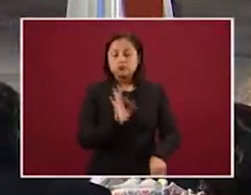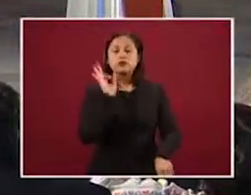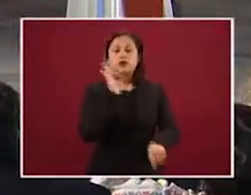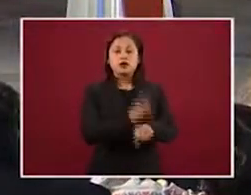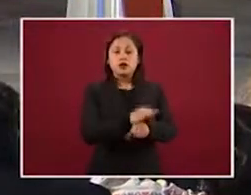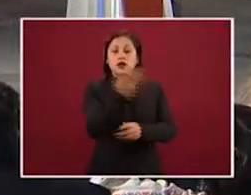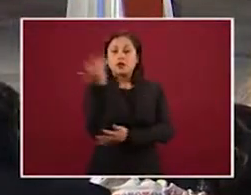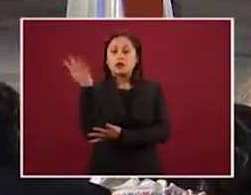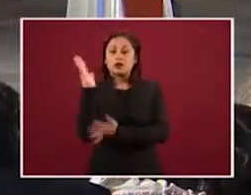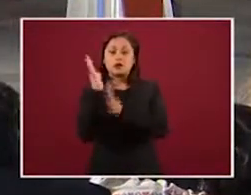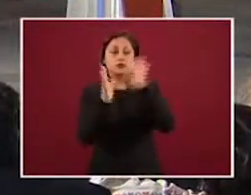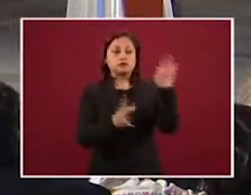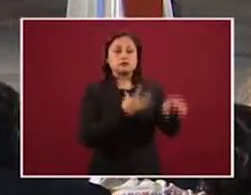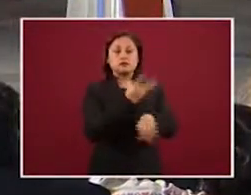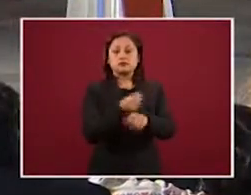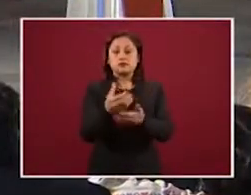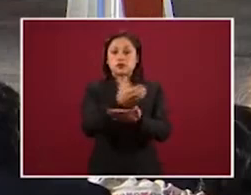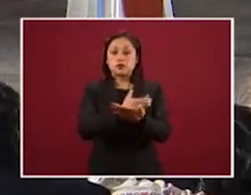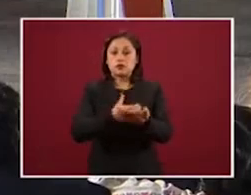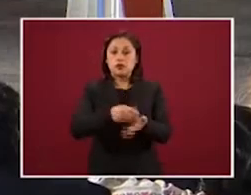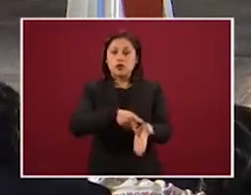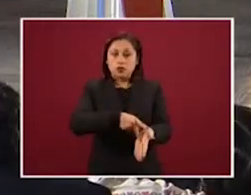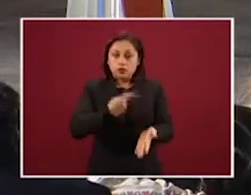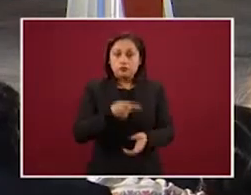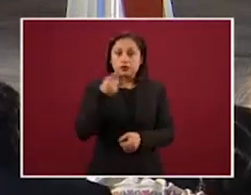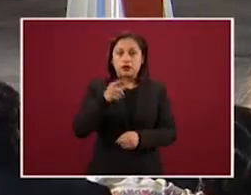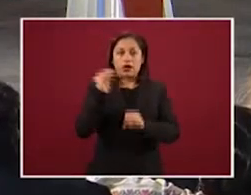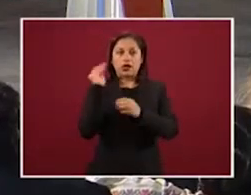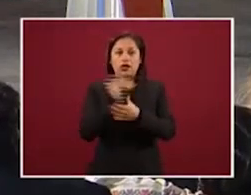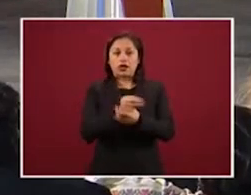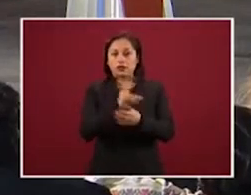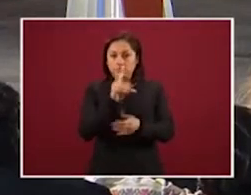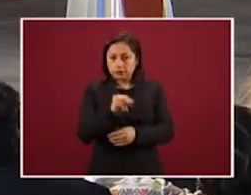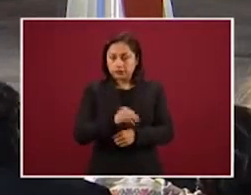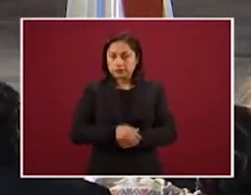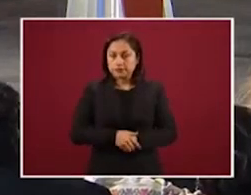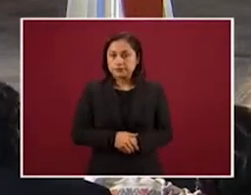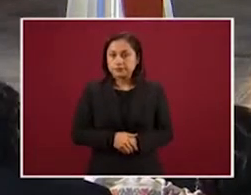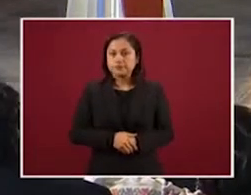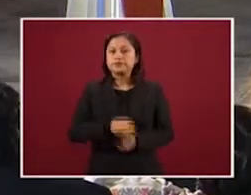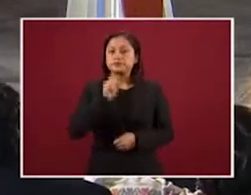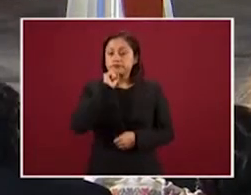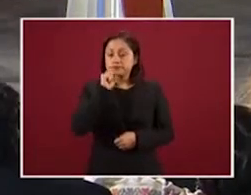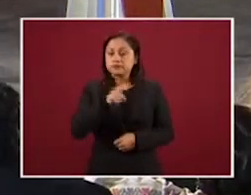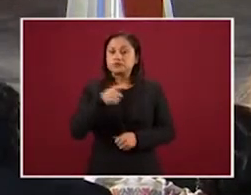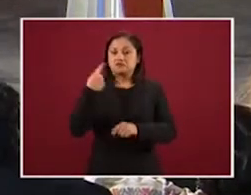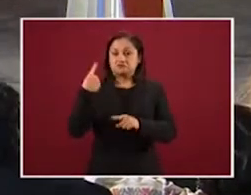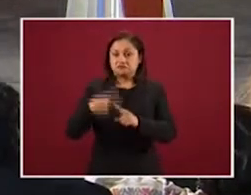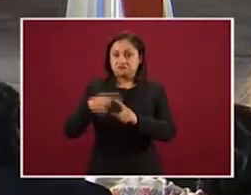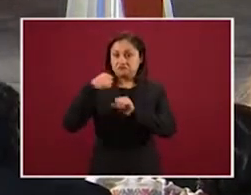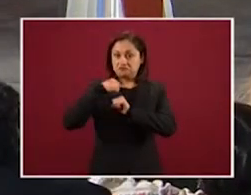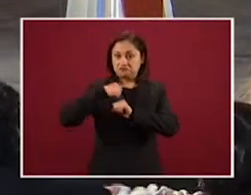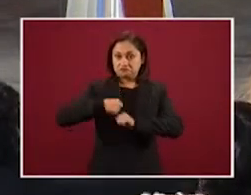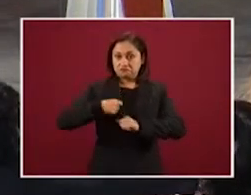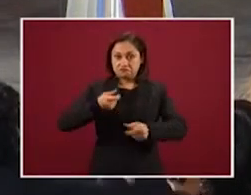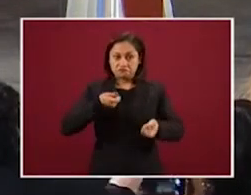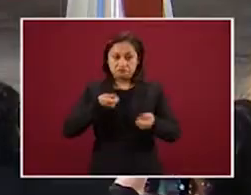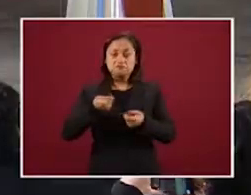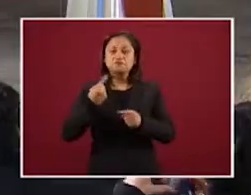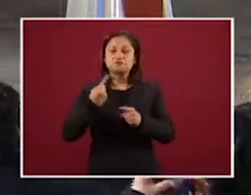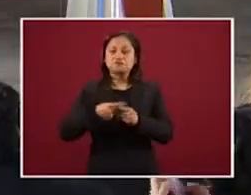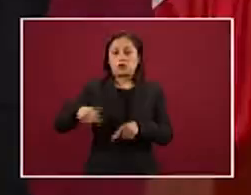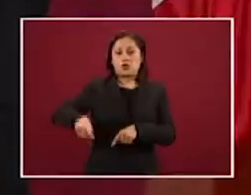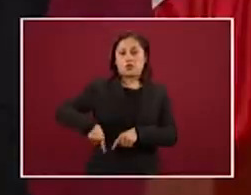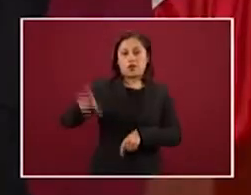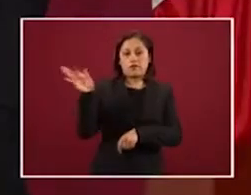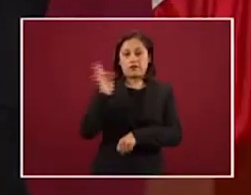ambiente, no se deje atrás y que sea regulado por el gobierno federal. Siendo así,